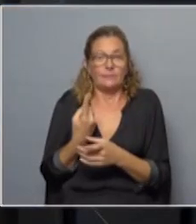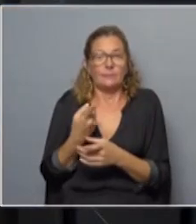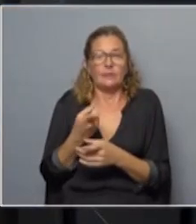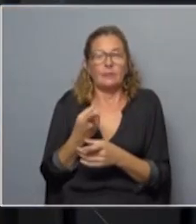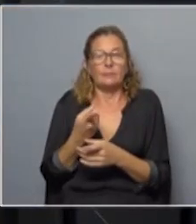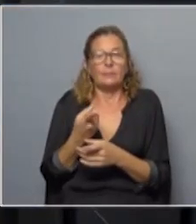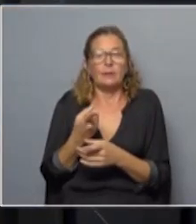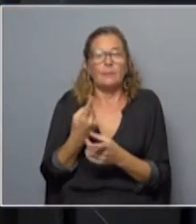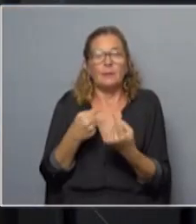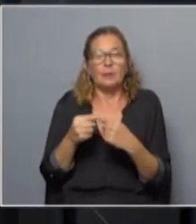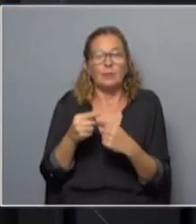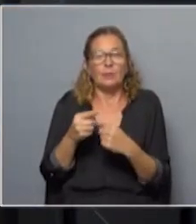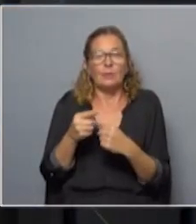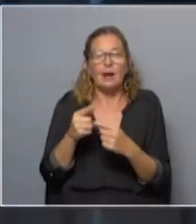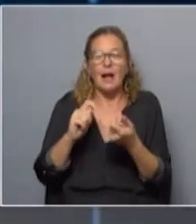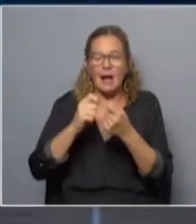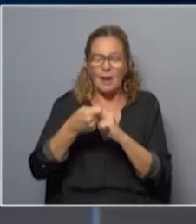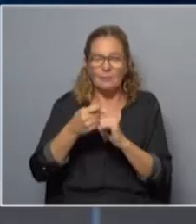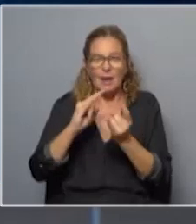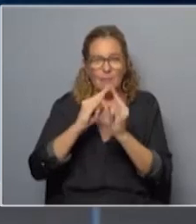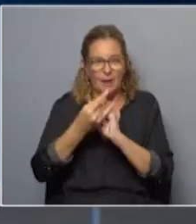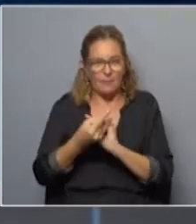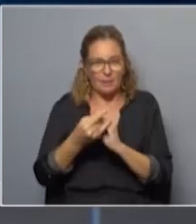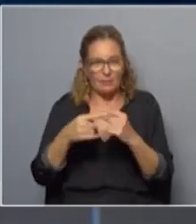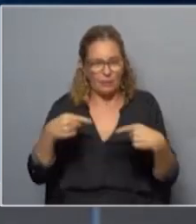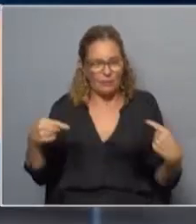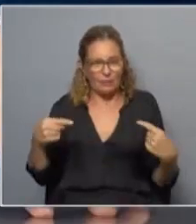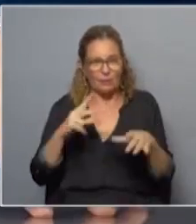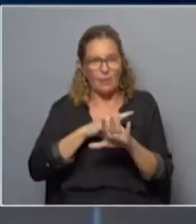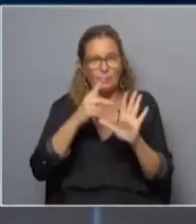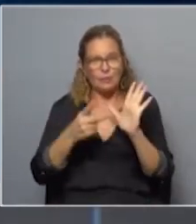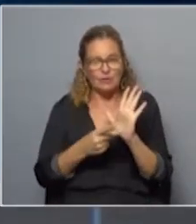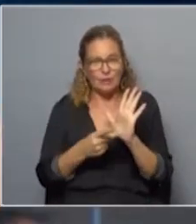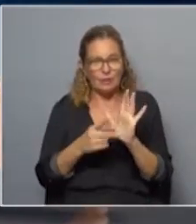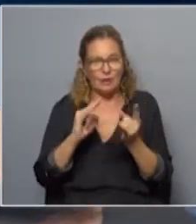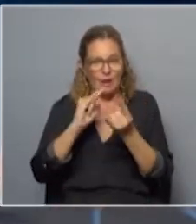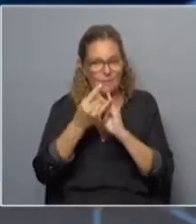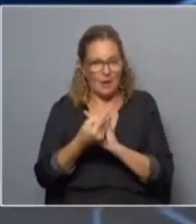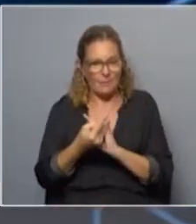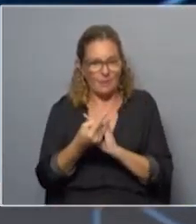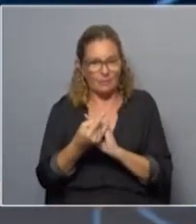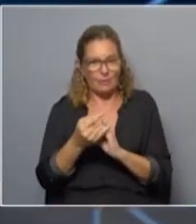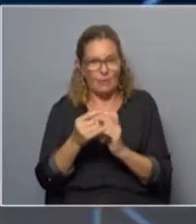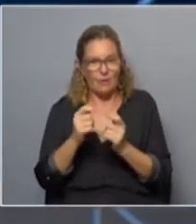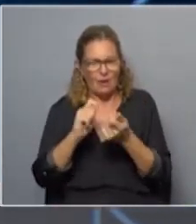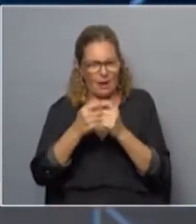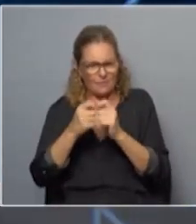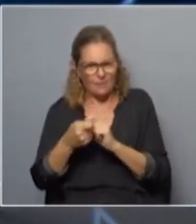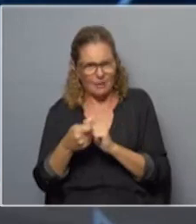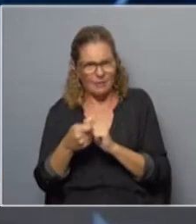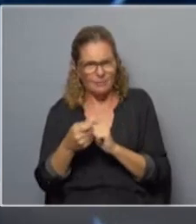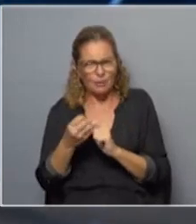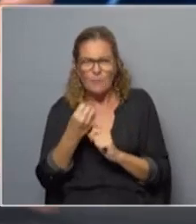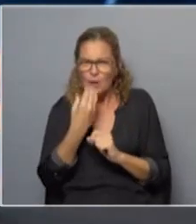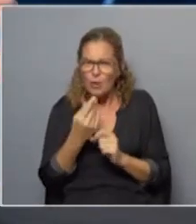problema. Porque transfiere al Parlamento muchas veces proyectos crudos que en el Parlamento sufren modificaciones radicales. Uno diría, pero qué